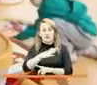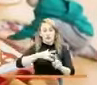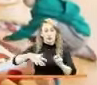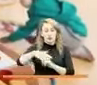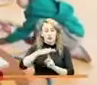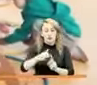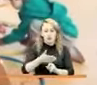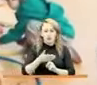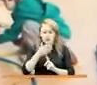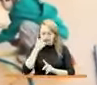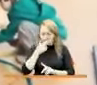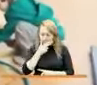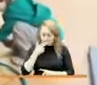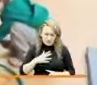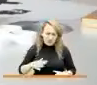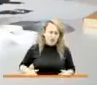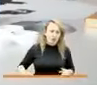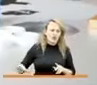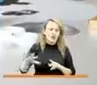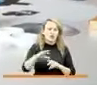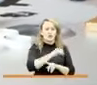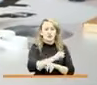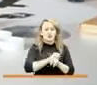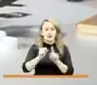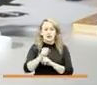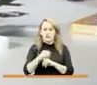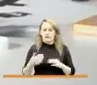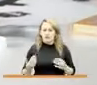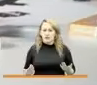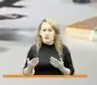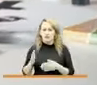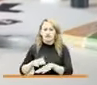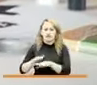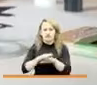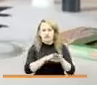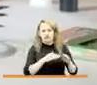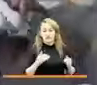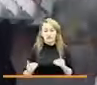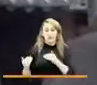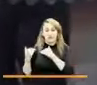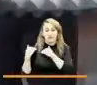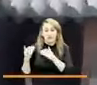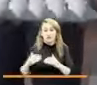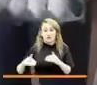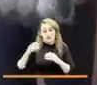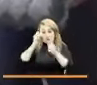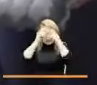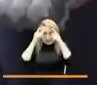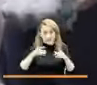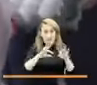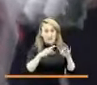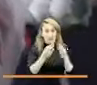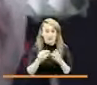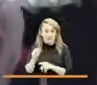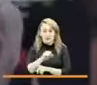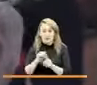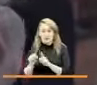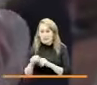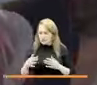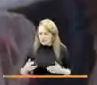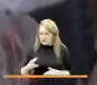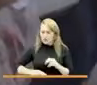comprometiendo a todos los actores de la sociedad en un llamado a la corresponsabilidad del Estado, la familia y la sociedad para construir